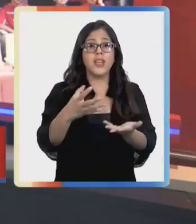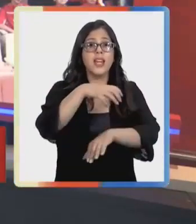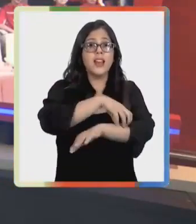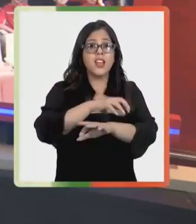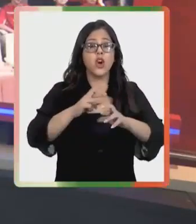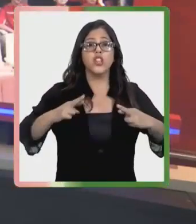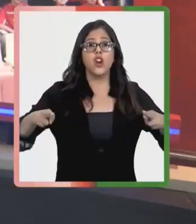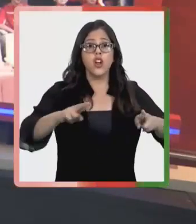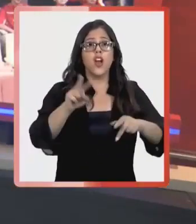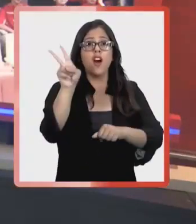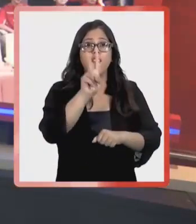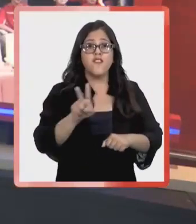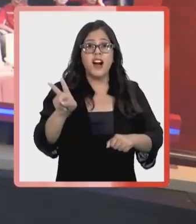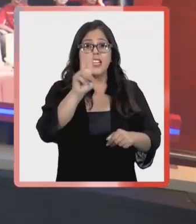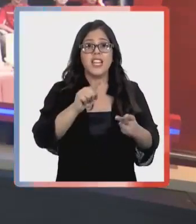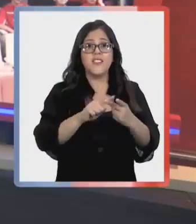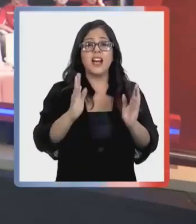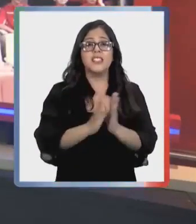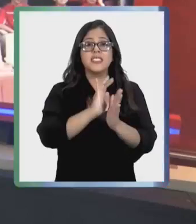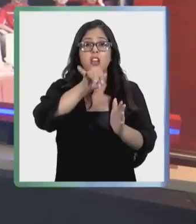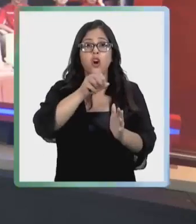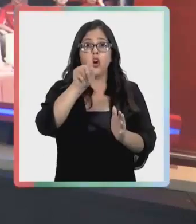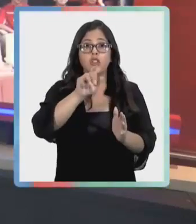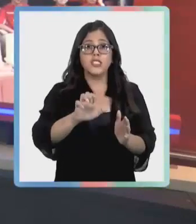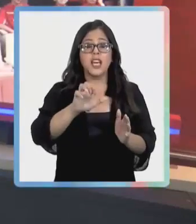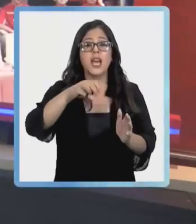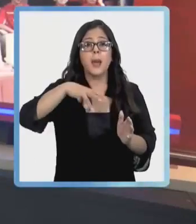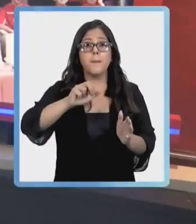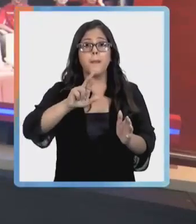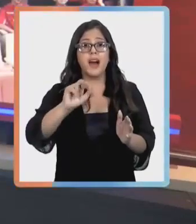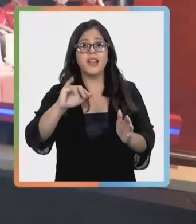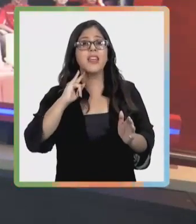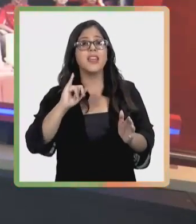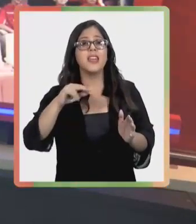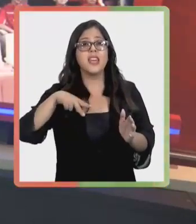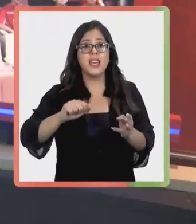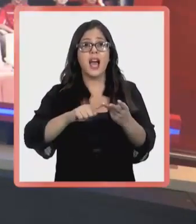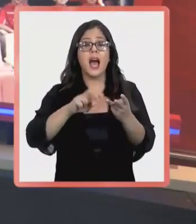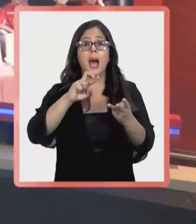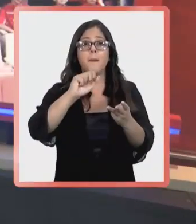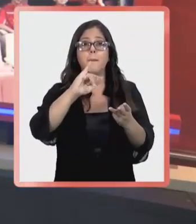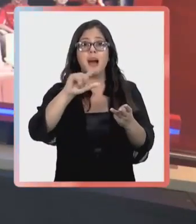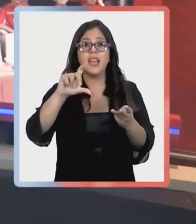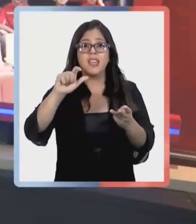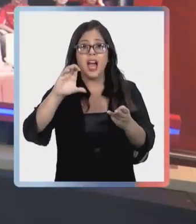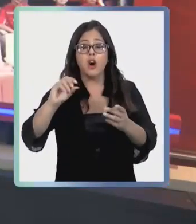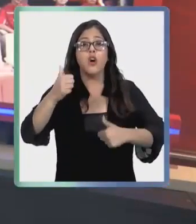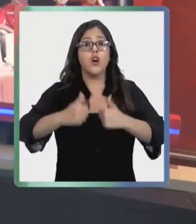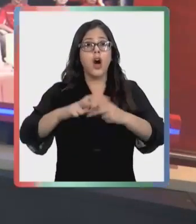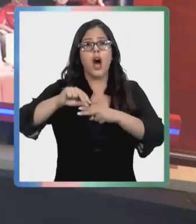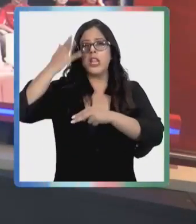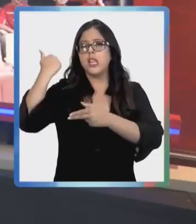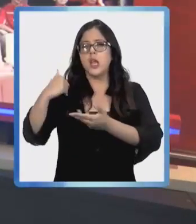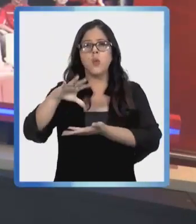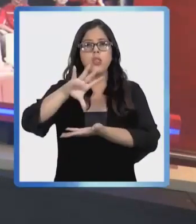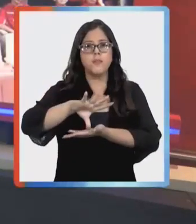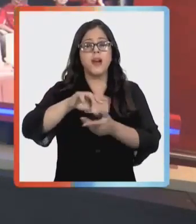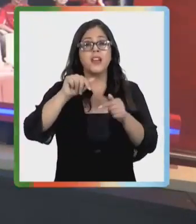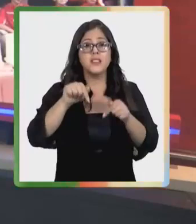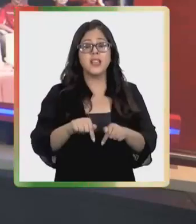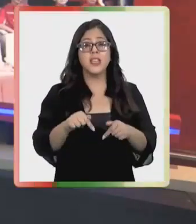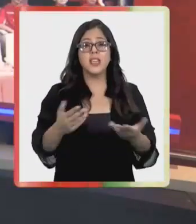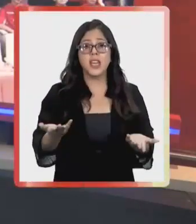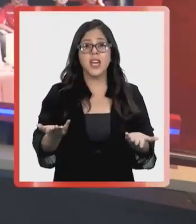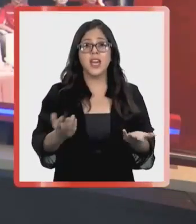región de los Ríos, Valdivia, San José de la Mariquina y Paillaco. Este torneo de fútbol infantil es uno de los más antiguos del país